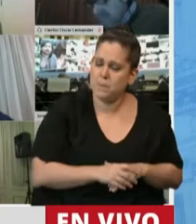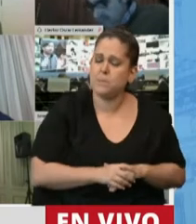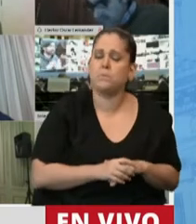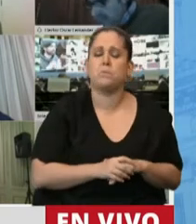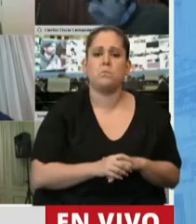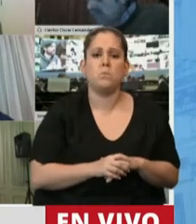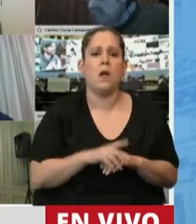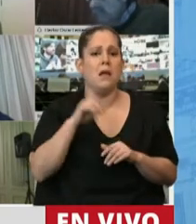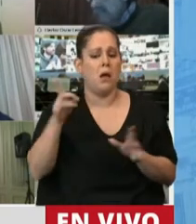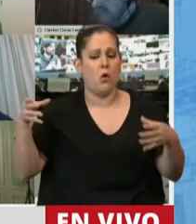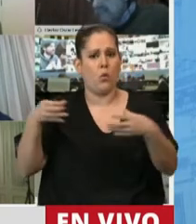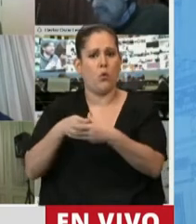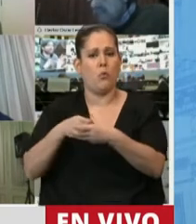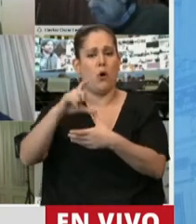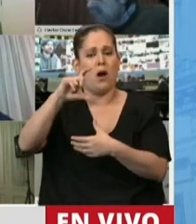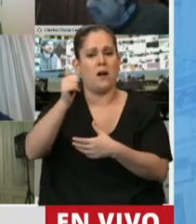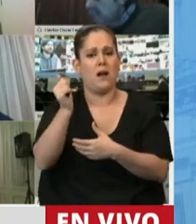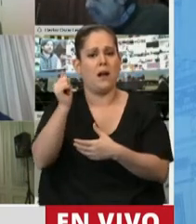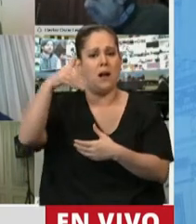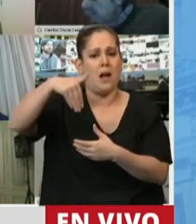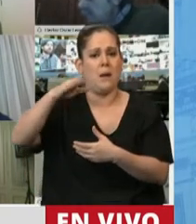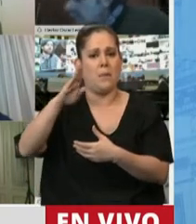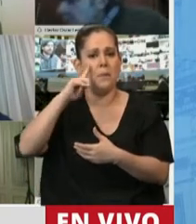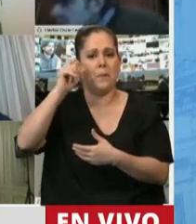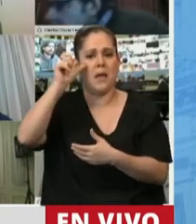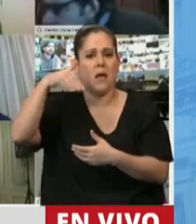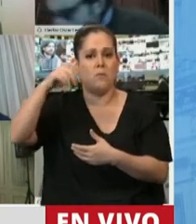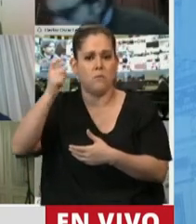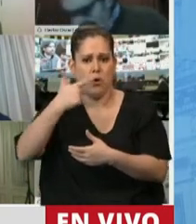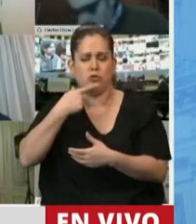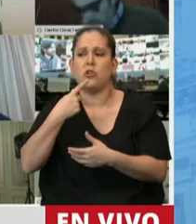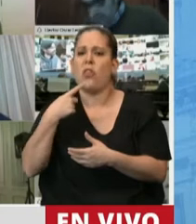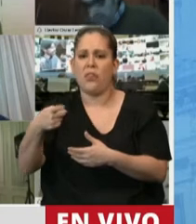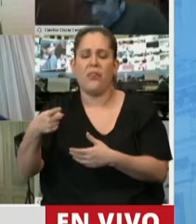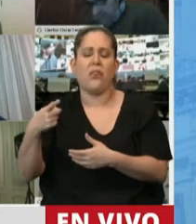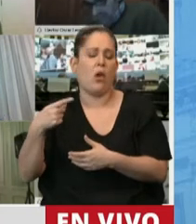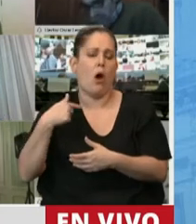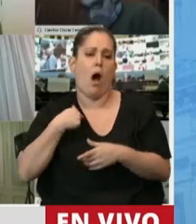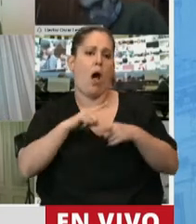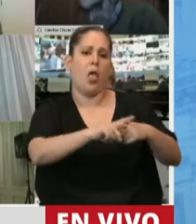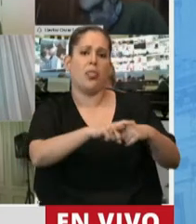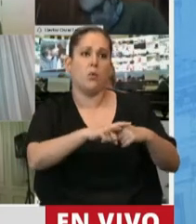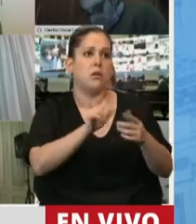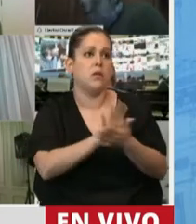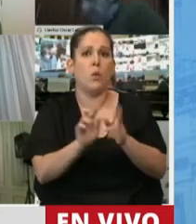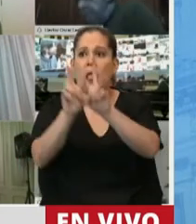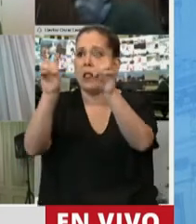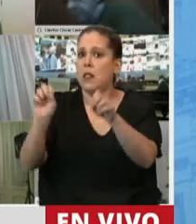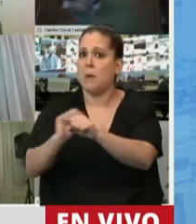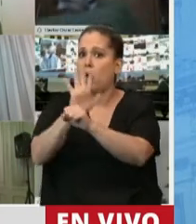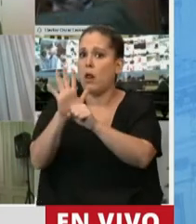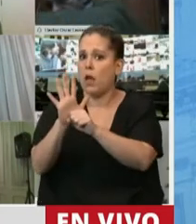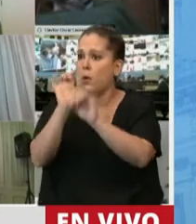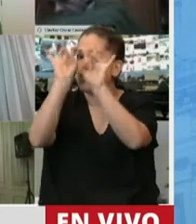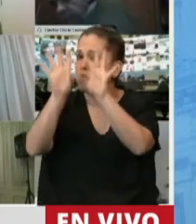Cambiemos dijo que no aceptaba discutir ningún tema que no fuese vinculado a la pandemia. Y ahora lo que